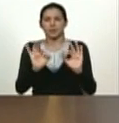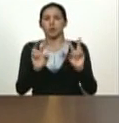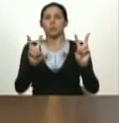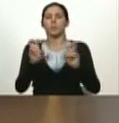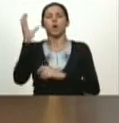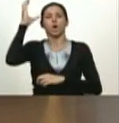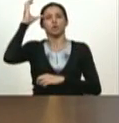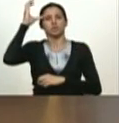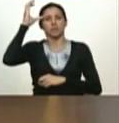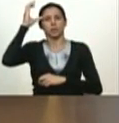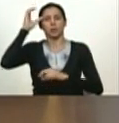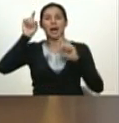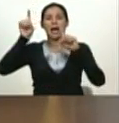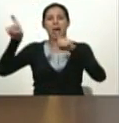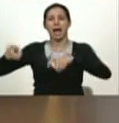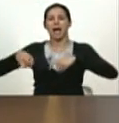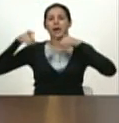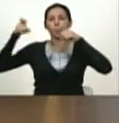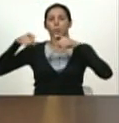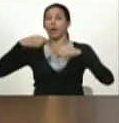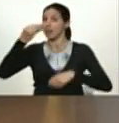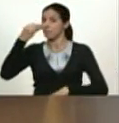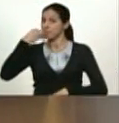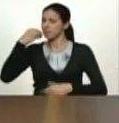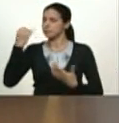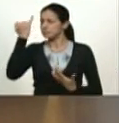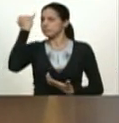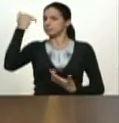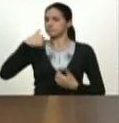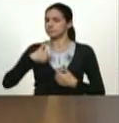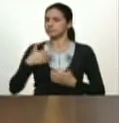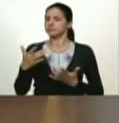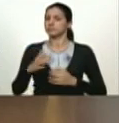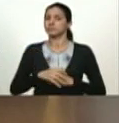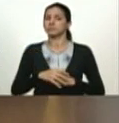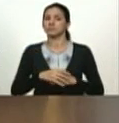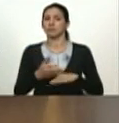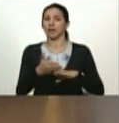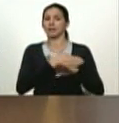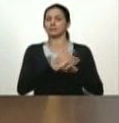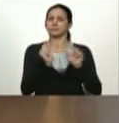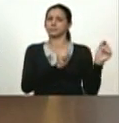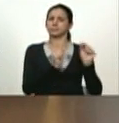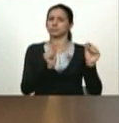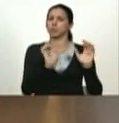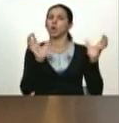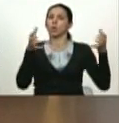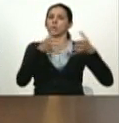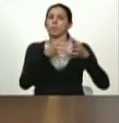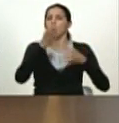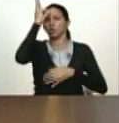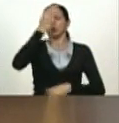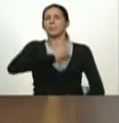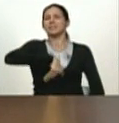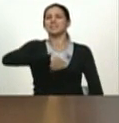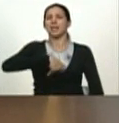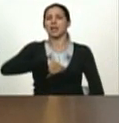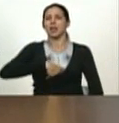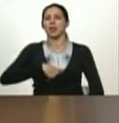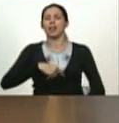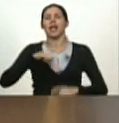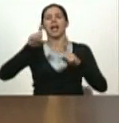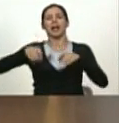agroalimentario surgió también del Consejo Presidencial de Campesinos y